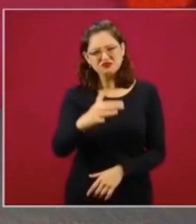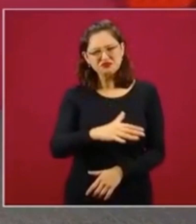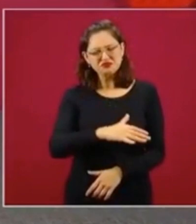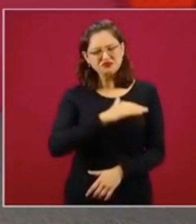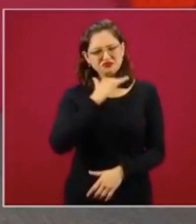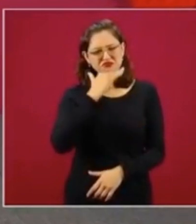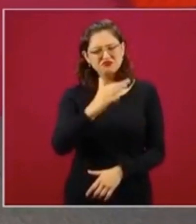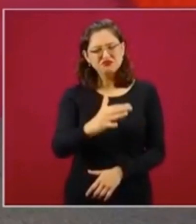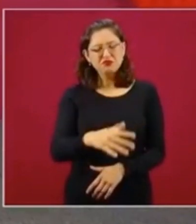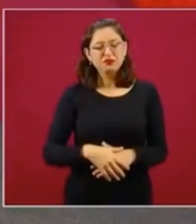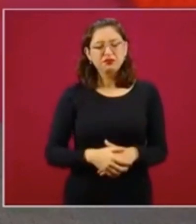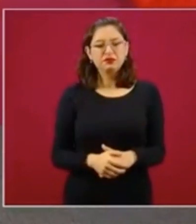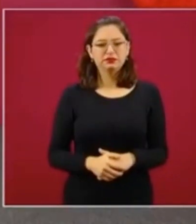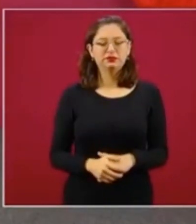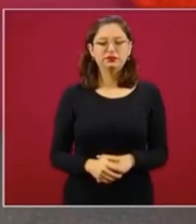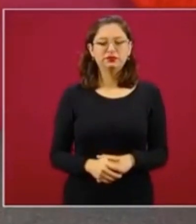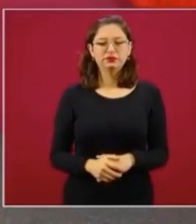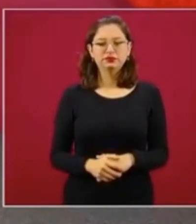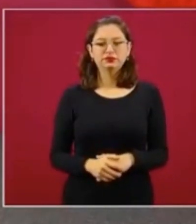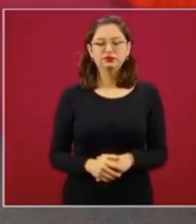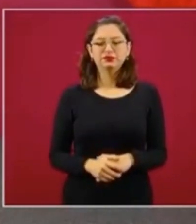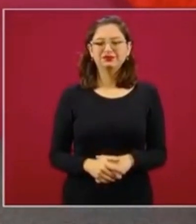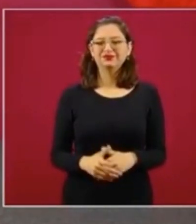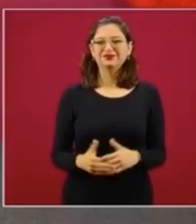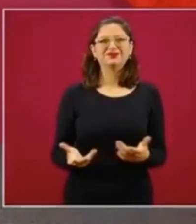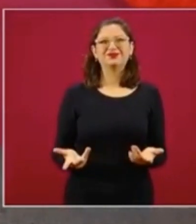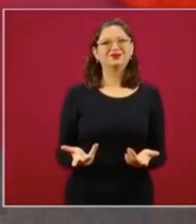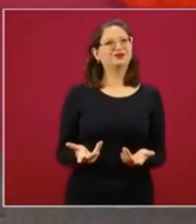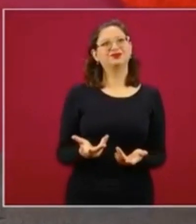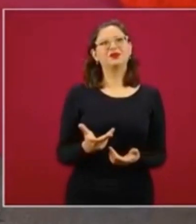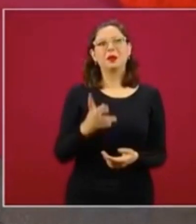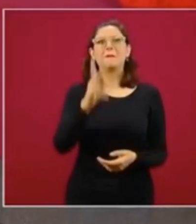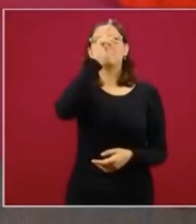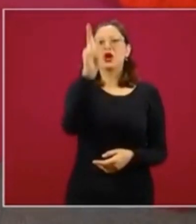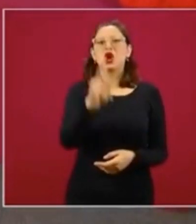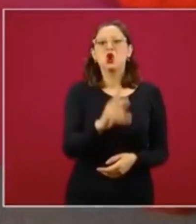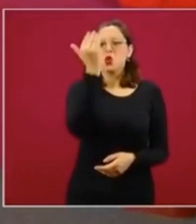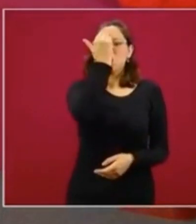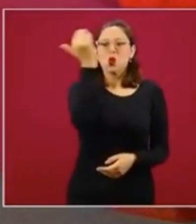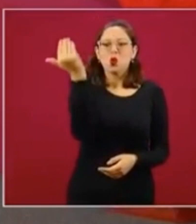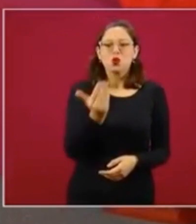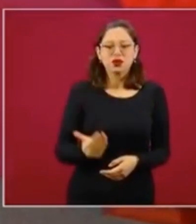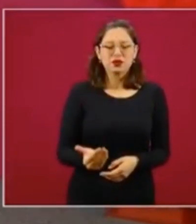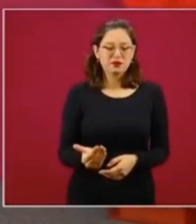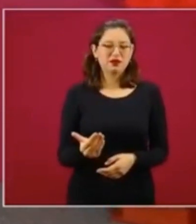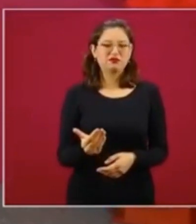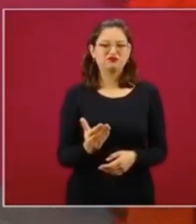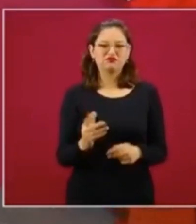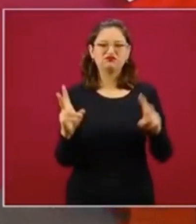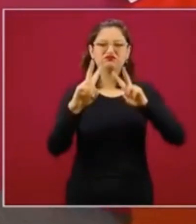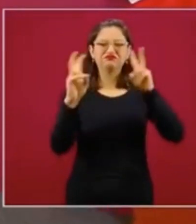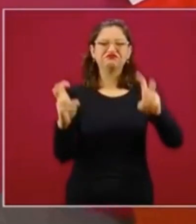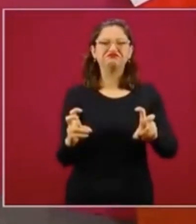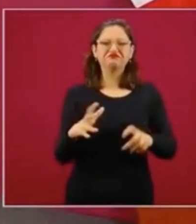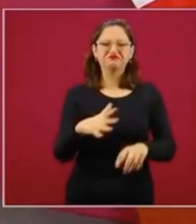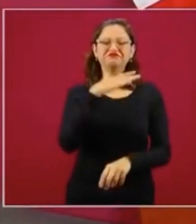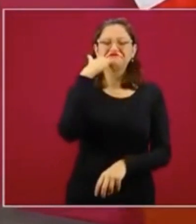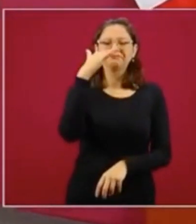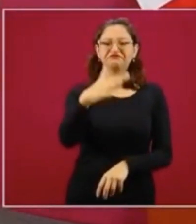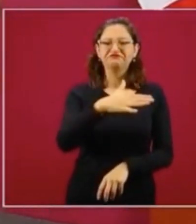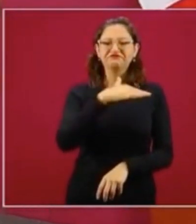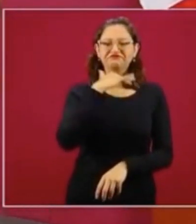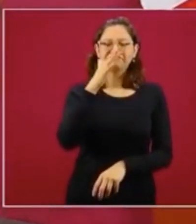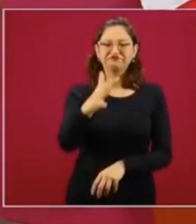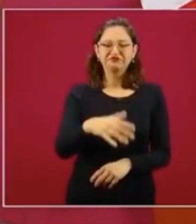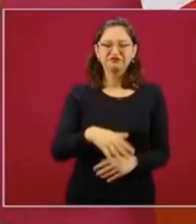lo más funesto que puede haber la